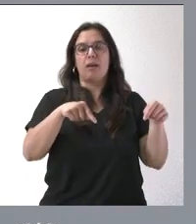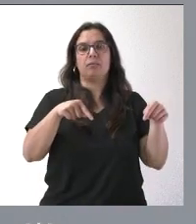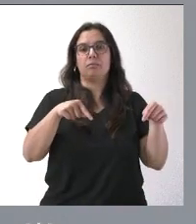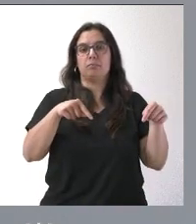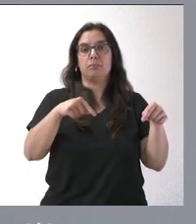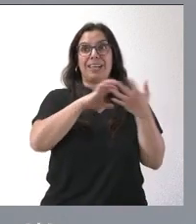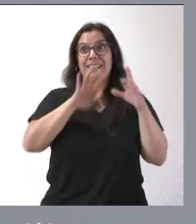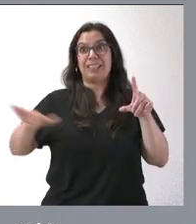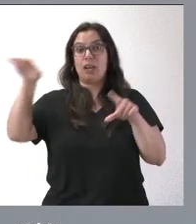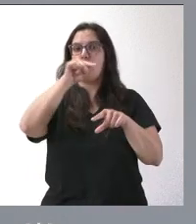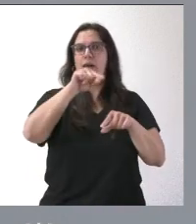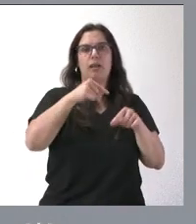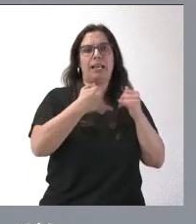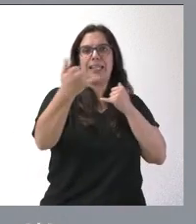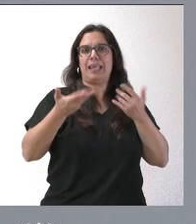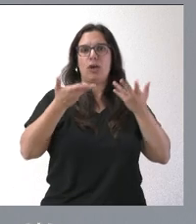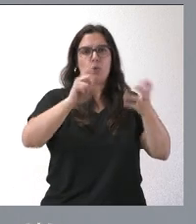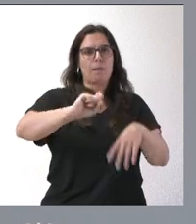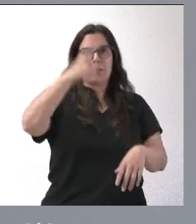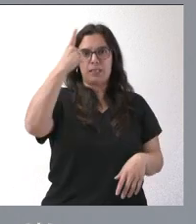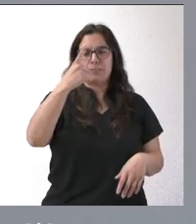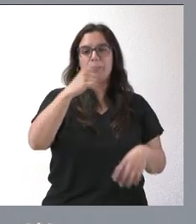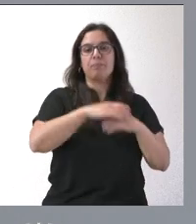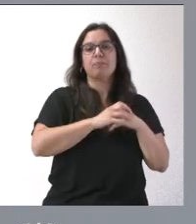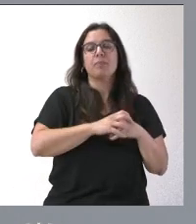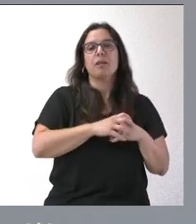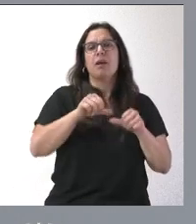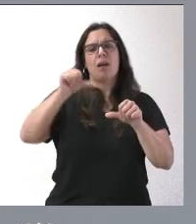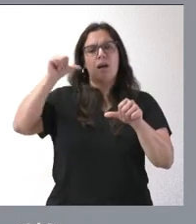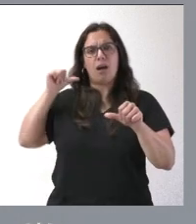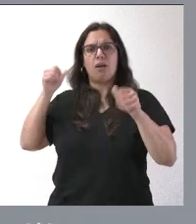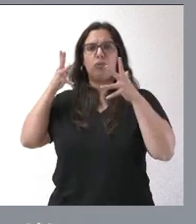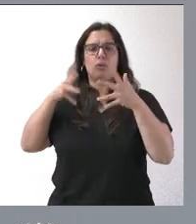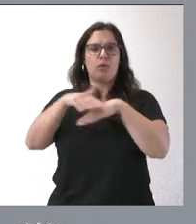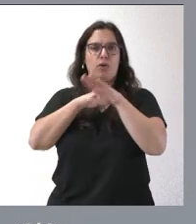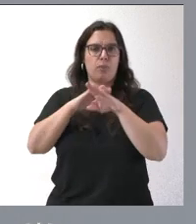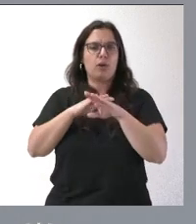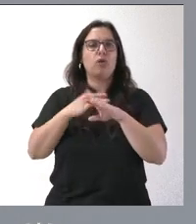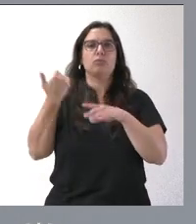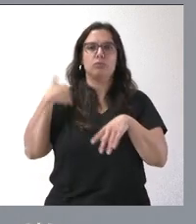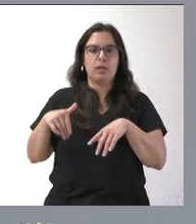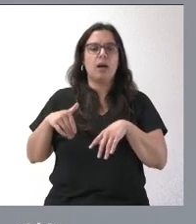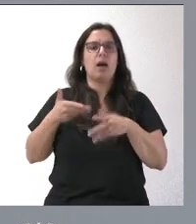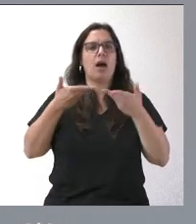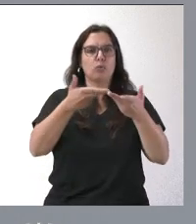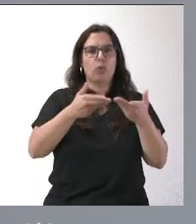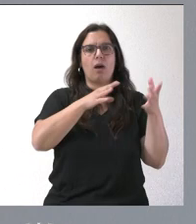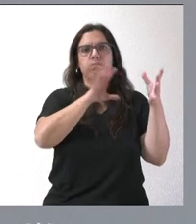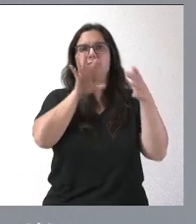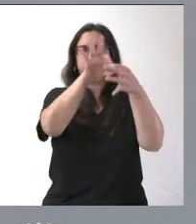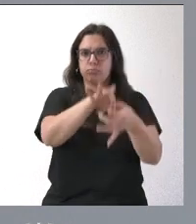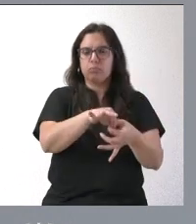benefició de esa línea de ayudas. En otros consejos de gobierno, y respondo así a su pregunta, pues hemos traído algún tipo de ayudas vinculadas